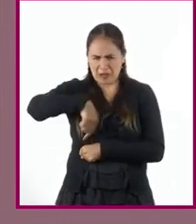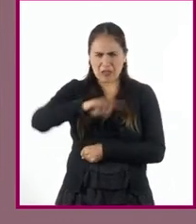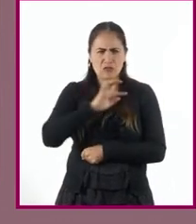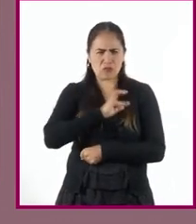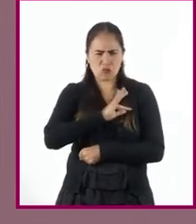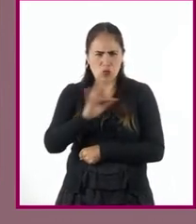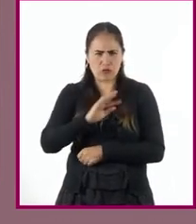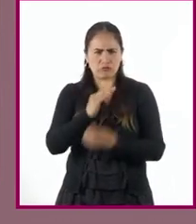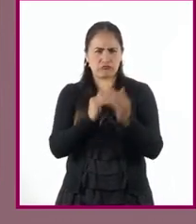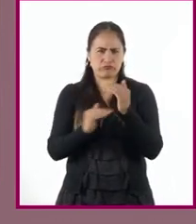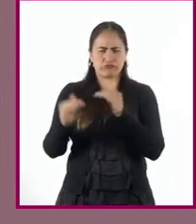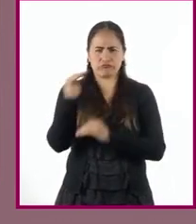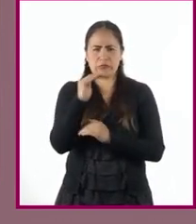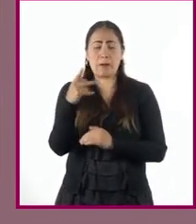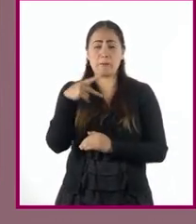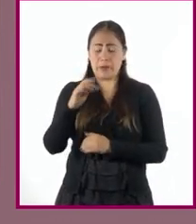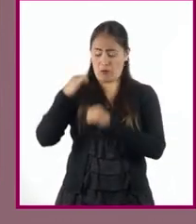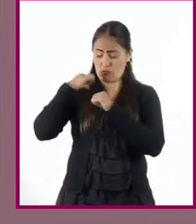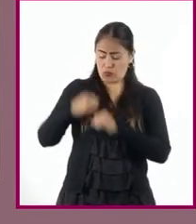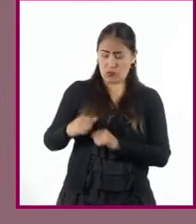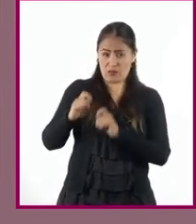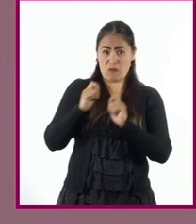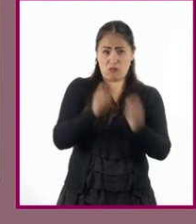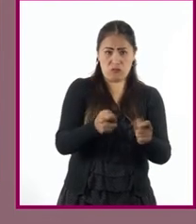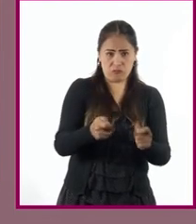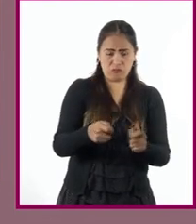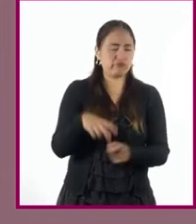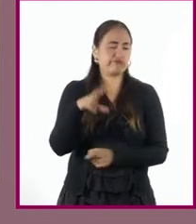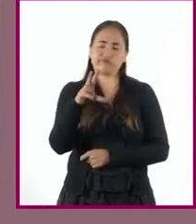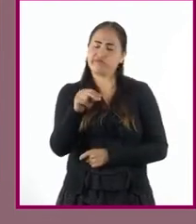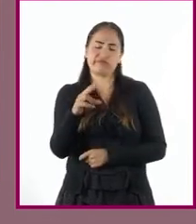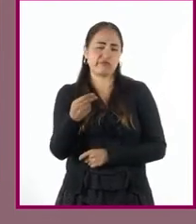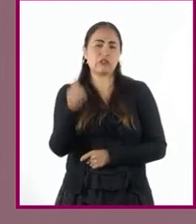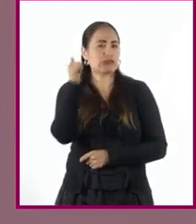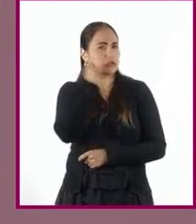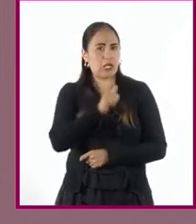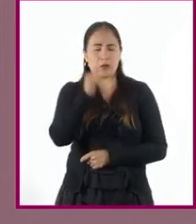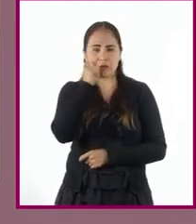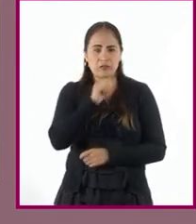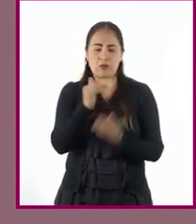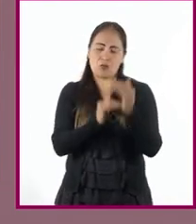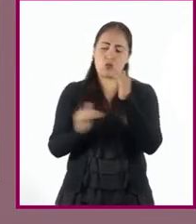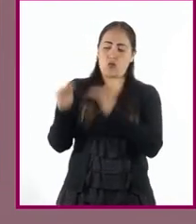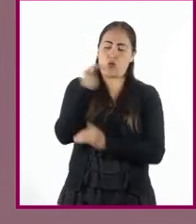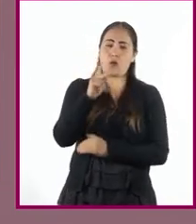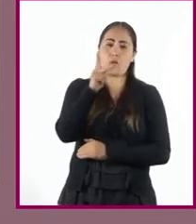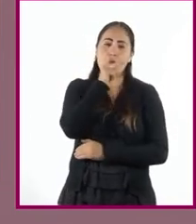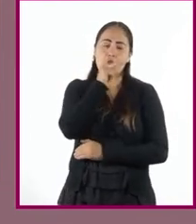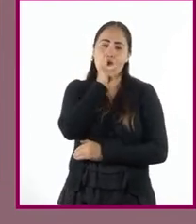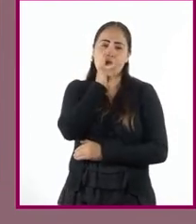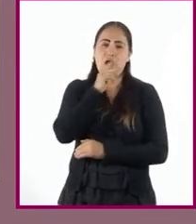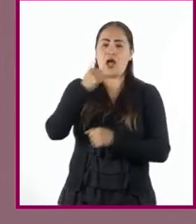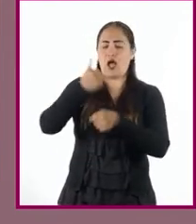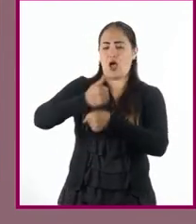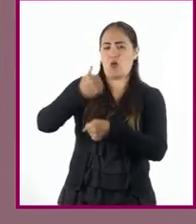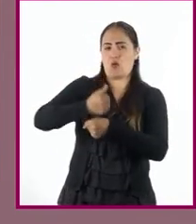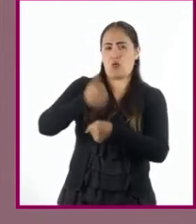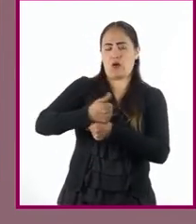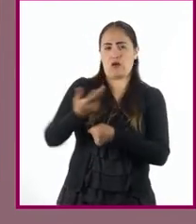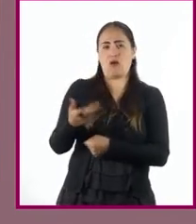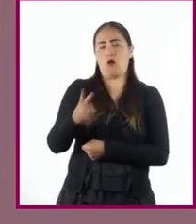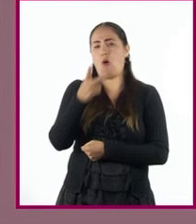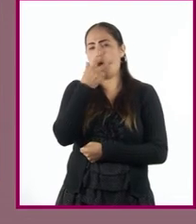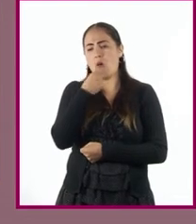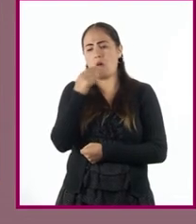no tienen la autoridad. Siempre van a reconocer la autoridad de mi padre, el abuelo de estos niños, que es un pobre